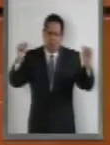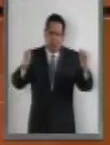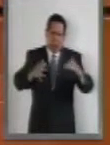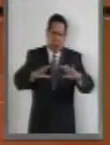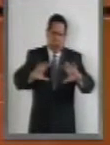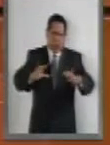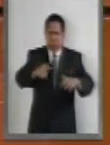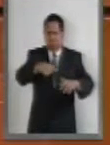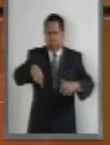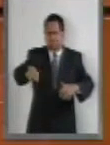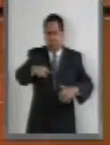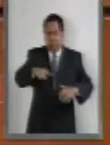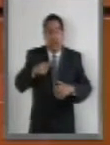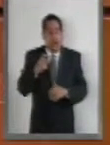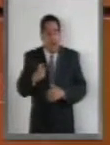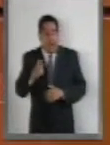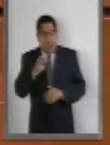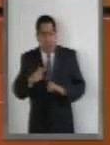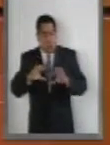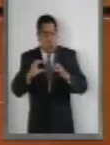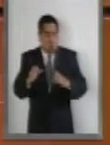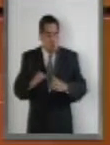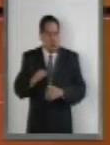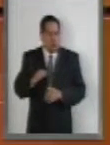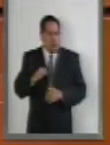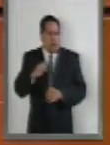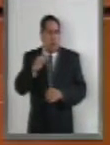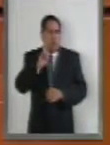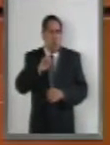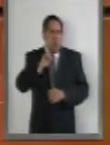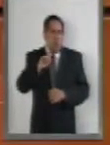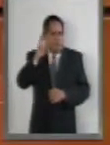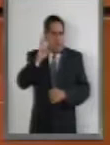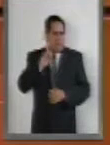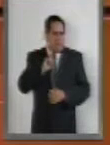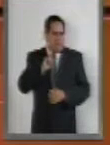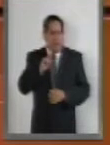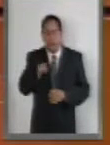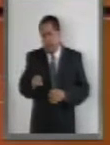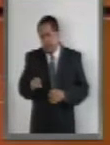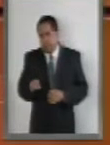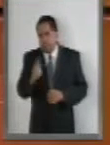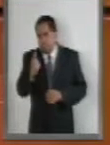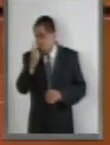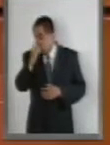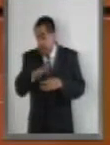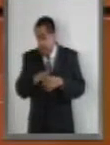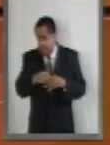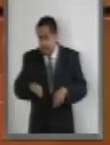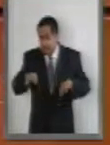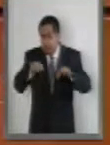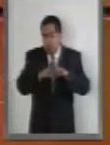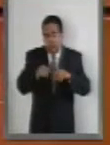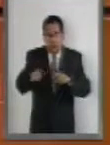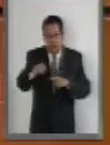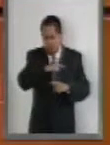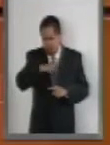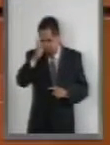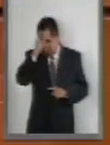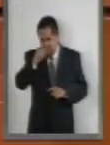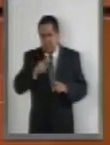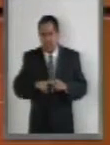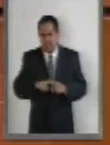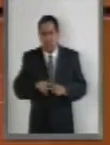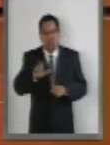ponderar las dimensiones de este acontecimiento, basta mencionar que uno de los principales acuerdos alcanzados fue